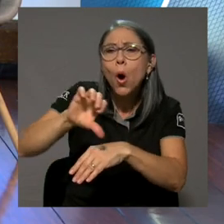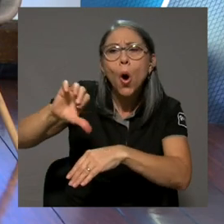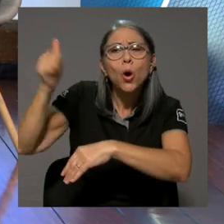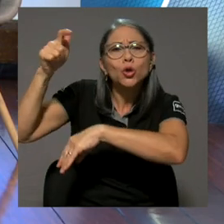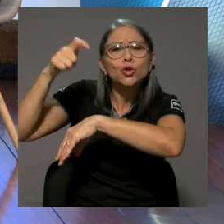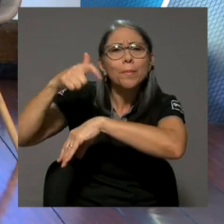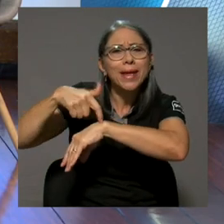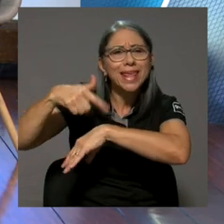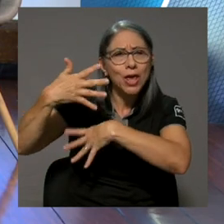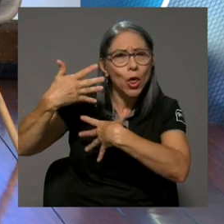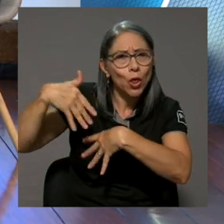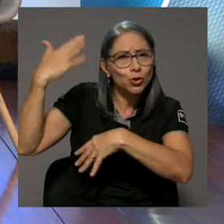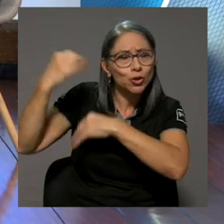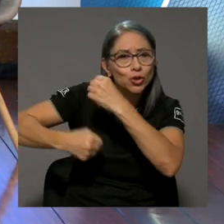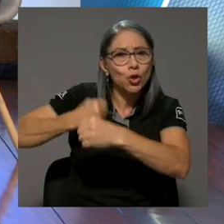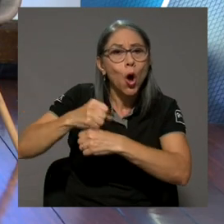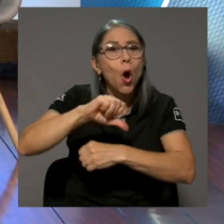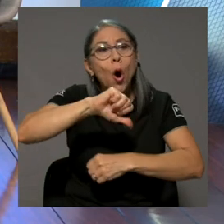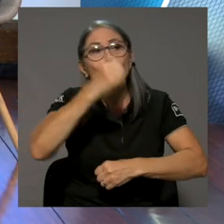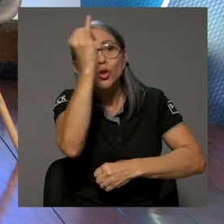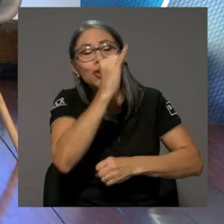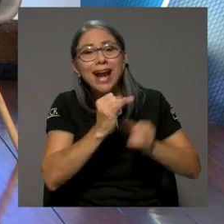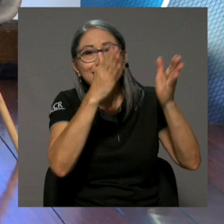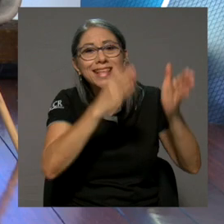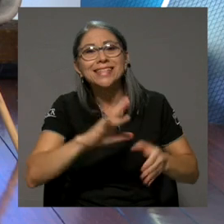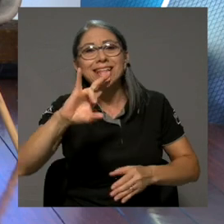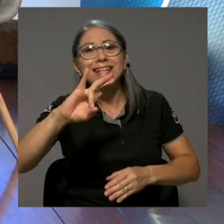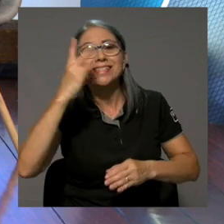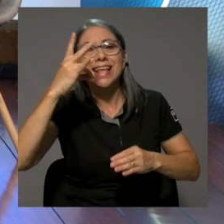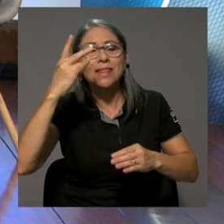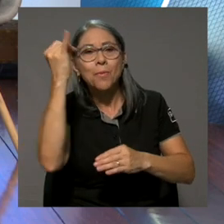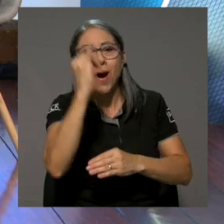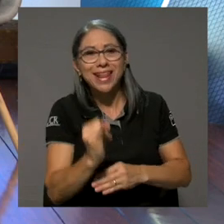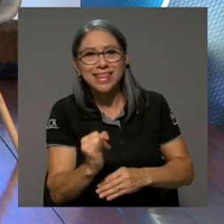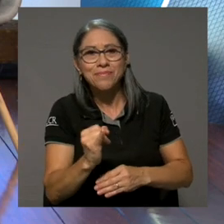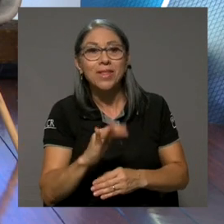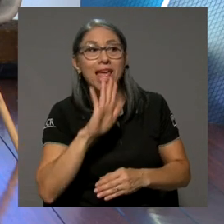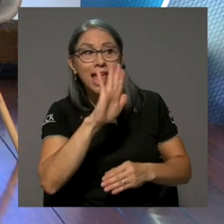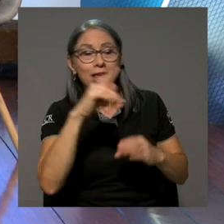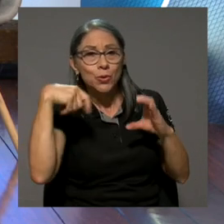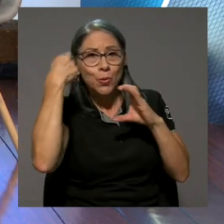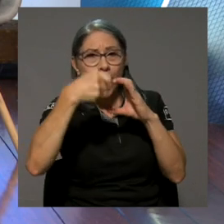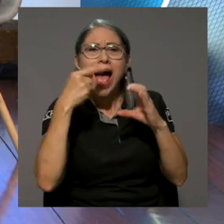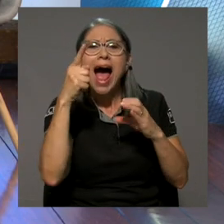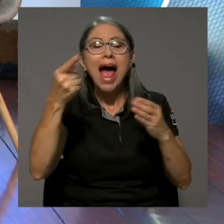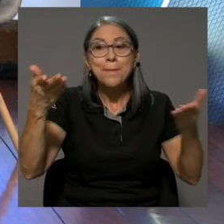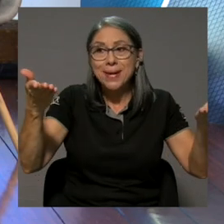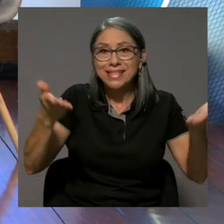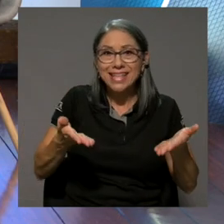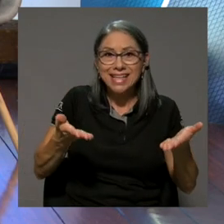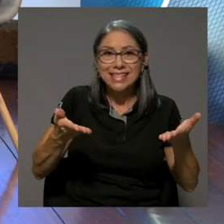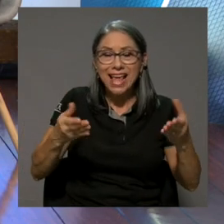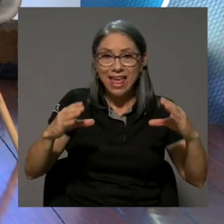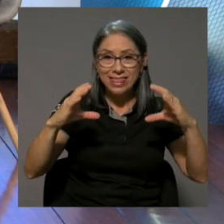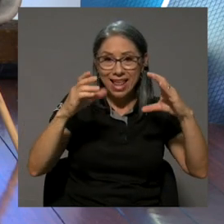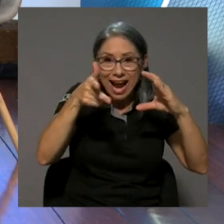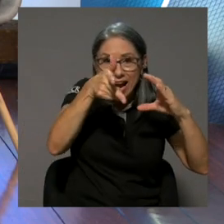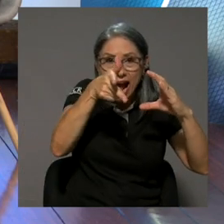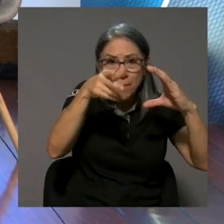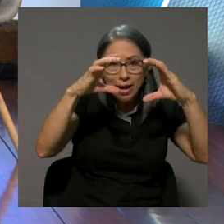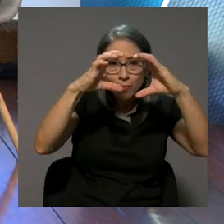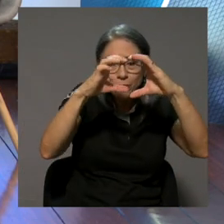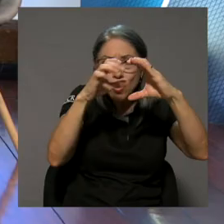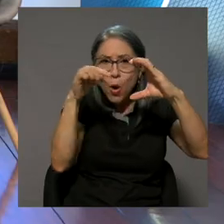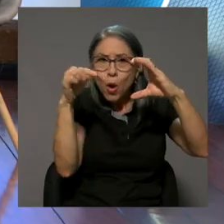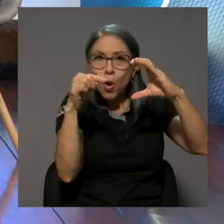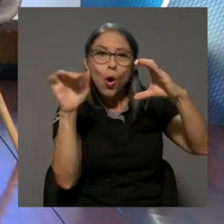del séptimo arte. En tu película hay como una presencia notoria, digamos, del lente de la cámara como un ojo atento, casi como en